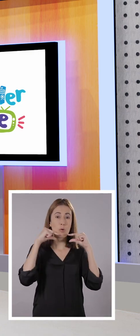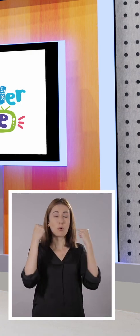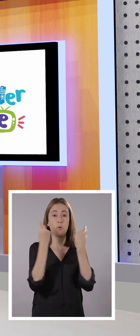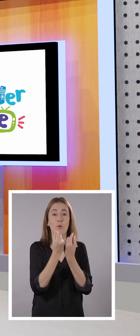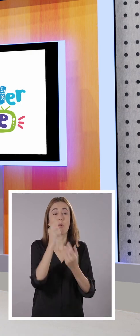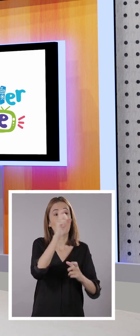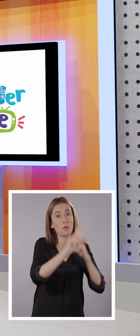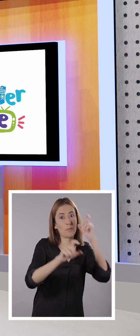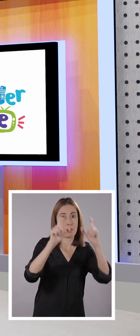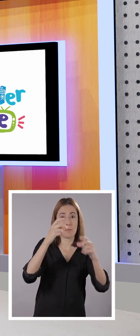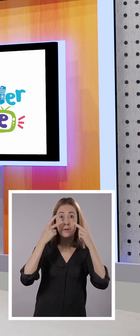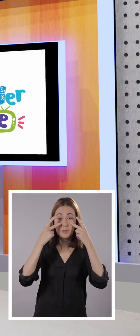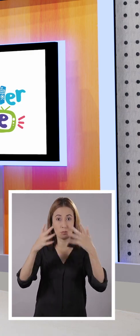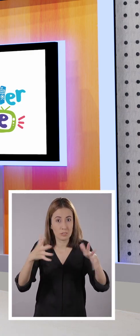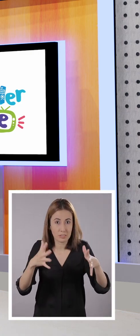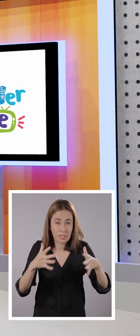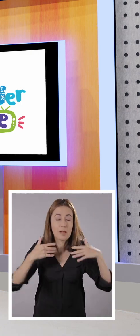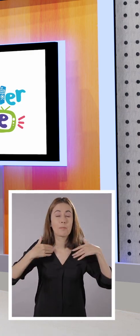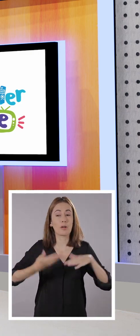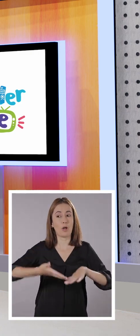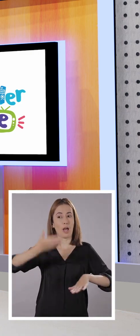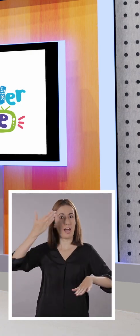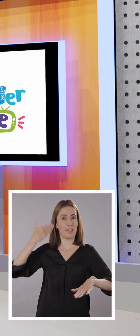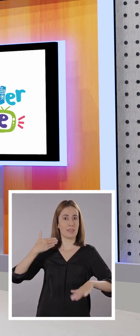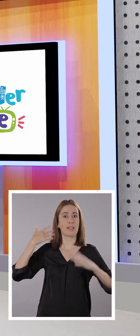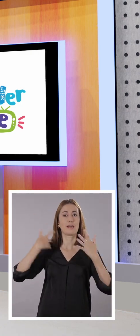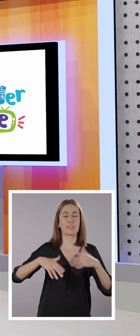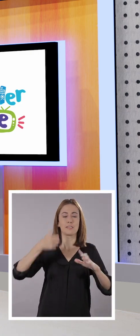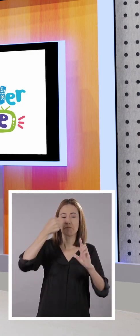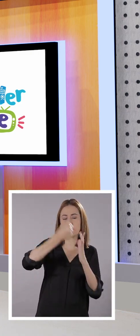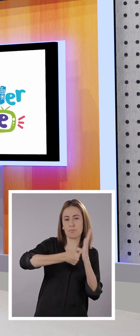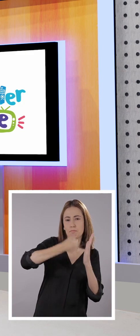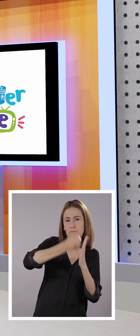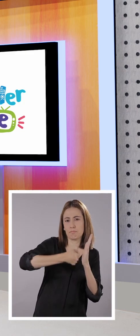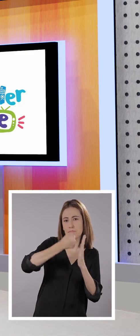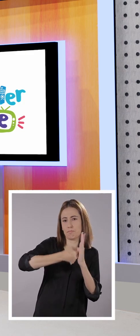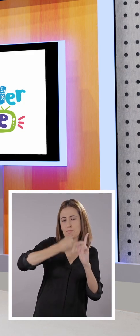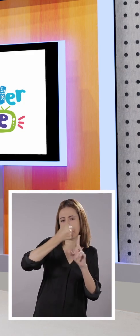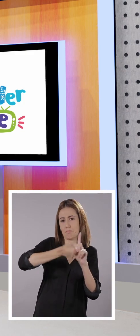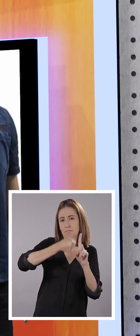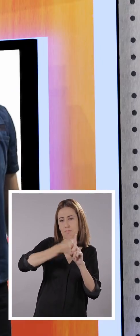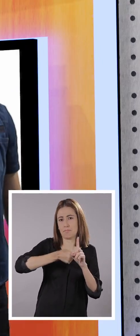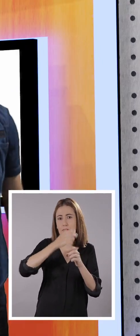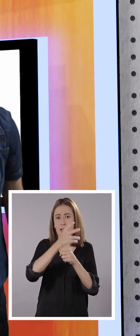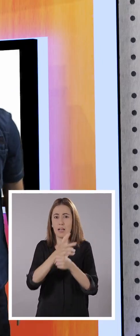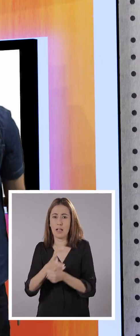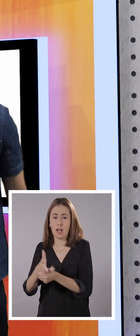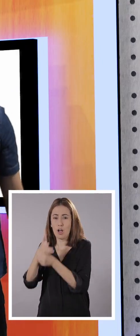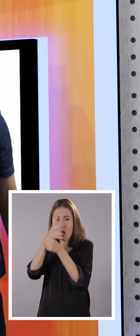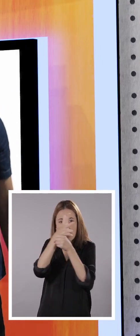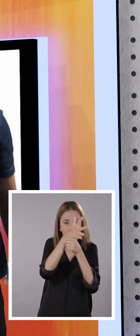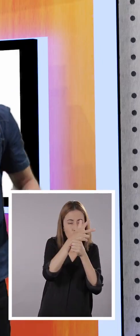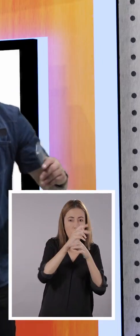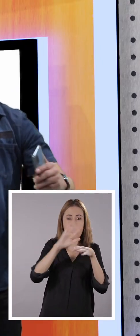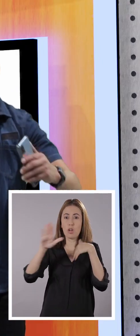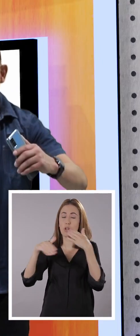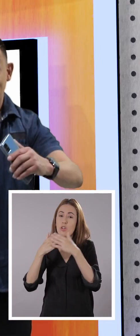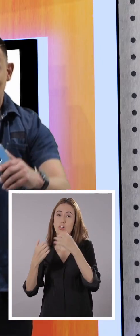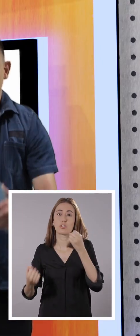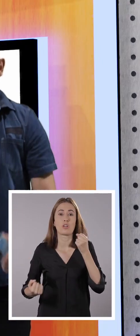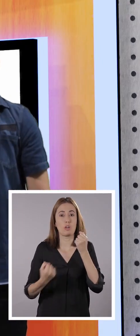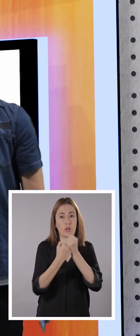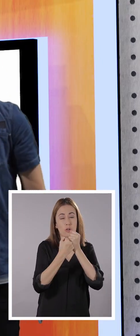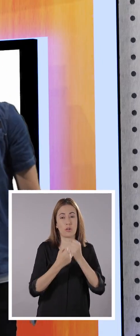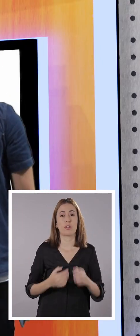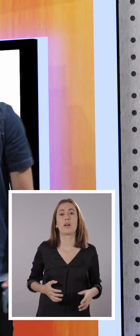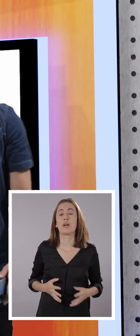de personas que ustedes no ven, pero que se esfuerzan muchísimo. Así es. Hay muchas personas que nos ayudan y nos apoyan en todo lo